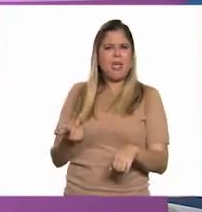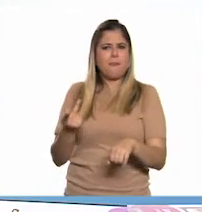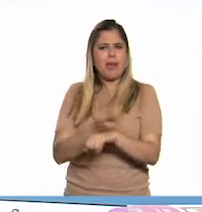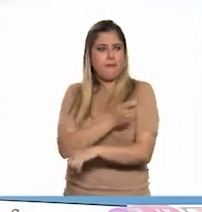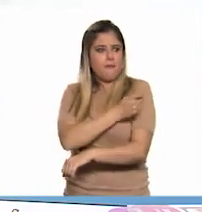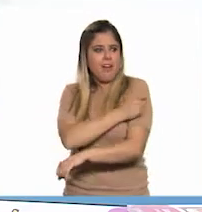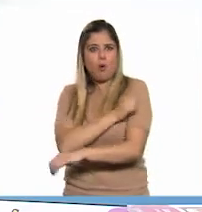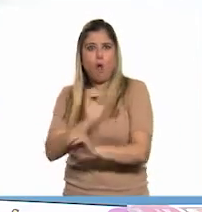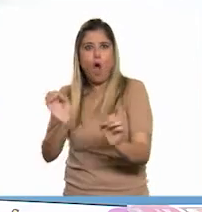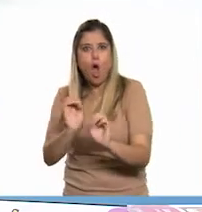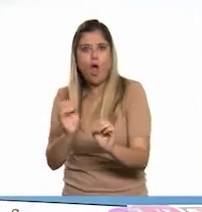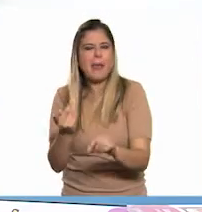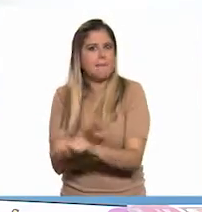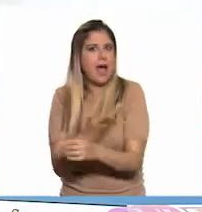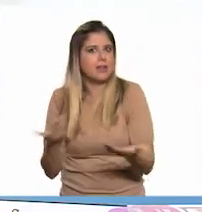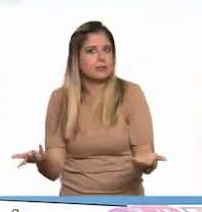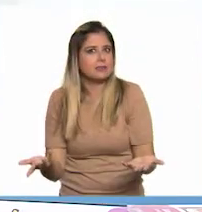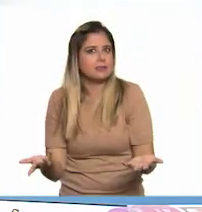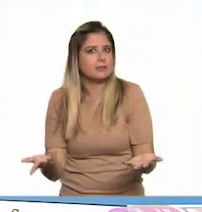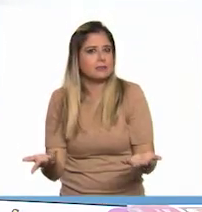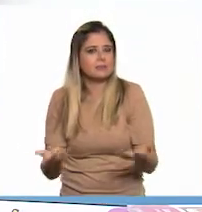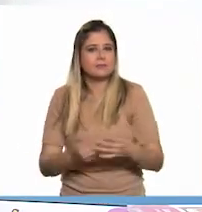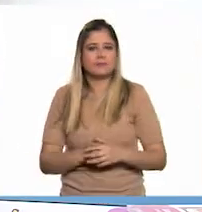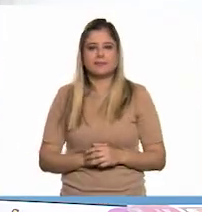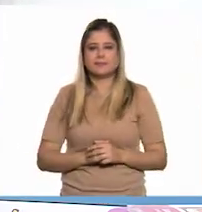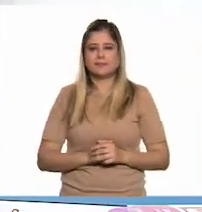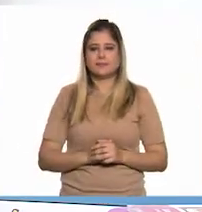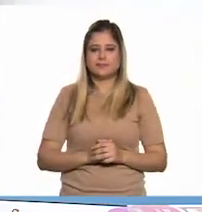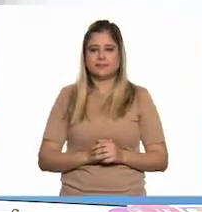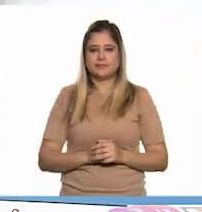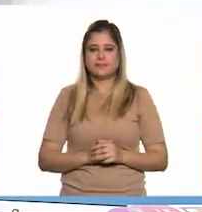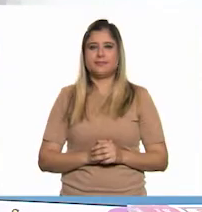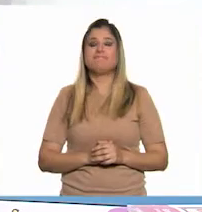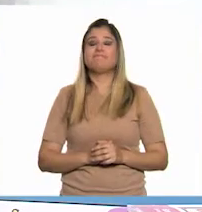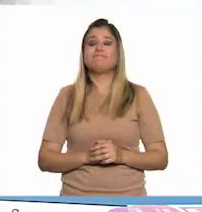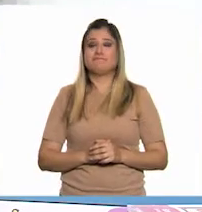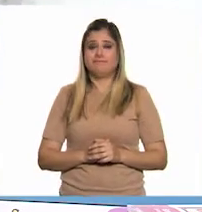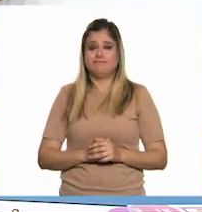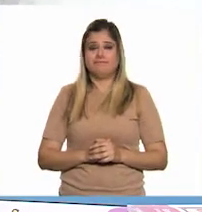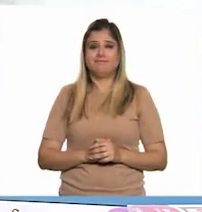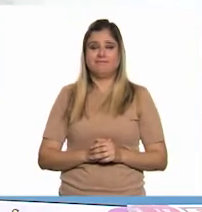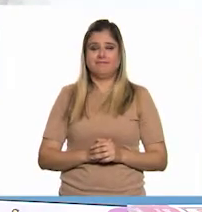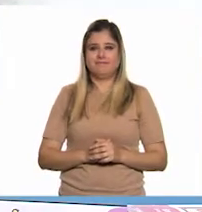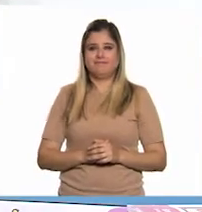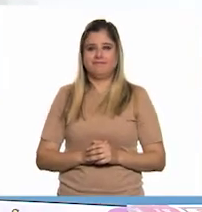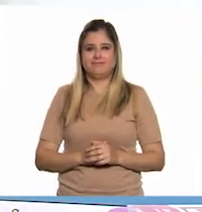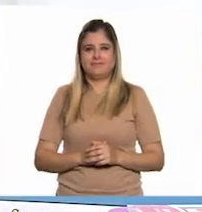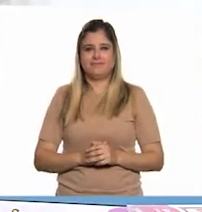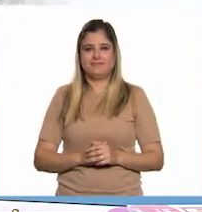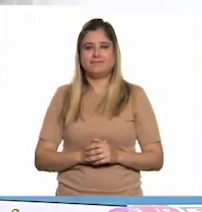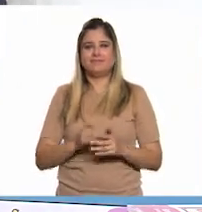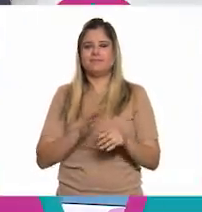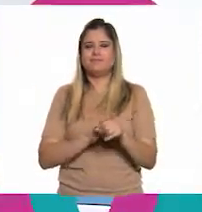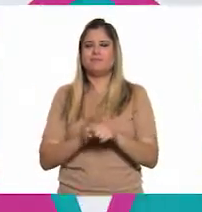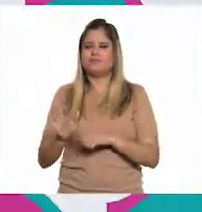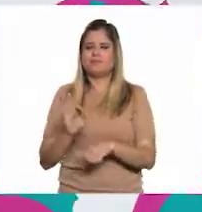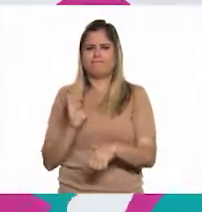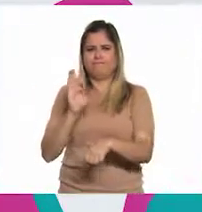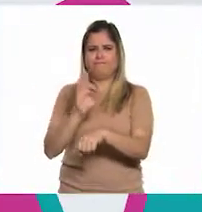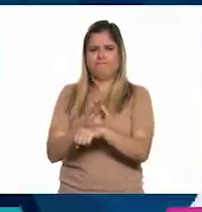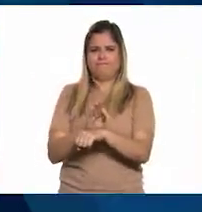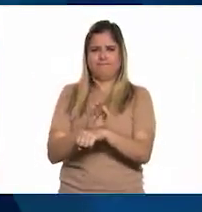no nos vacunamos? Sí. ¿Cuáles son los beneficios? Los